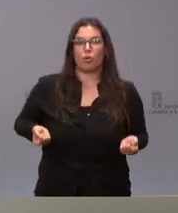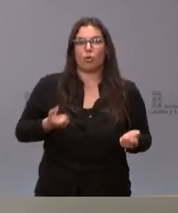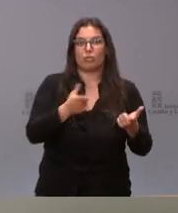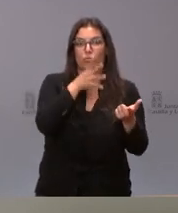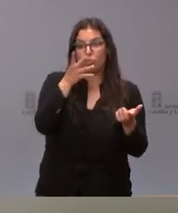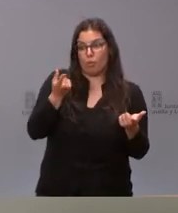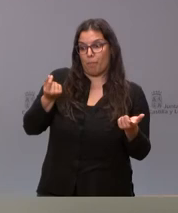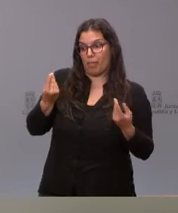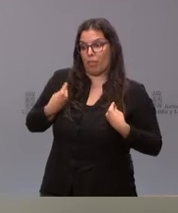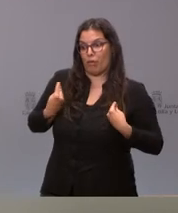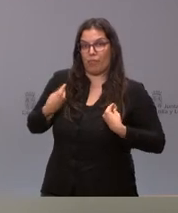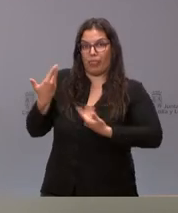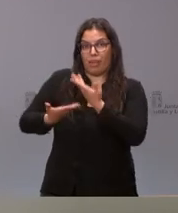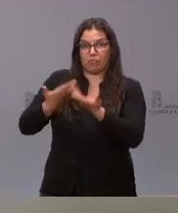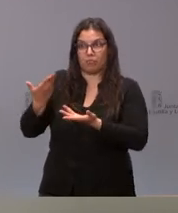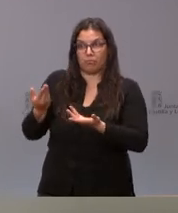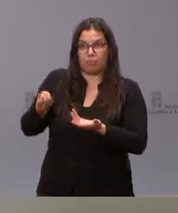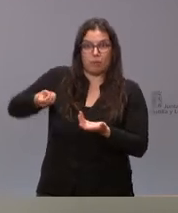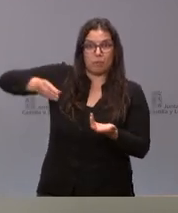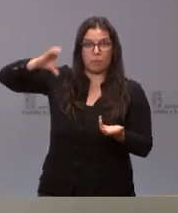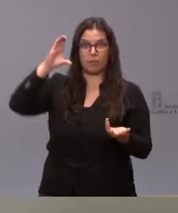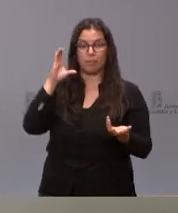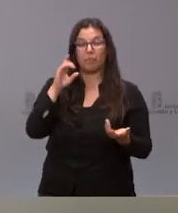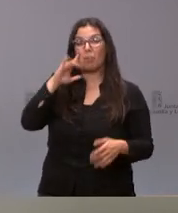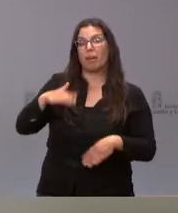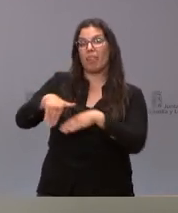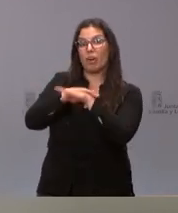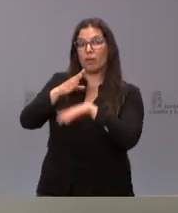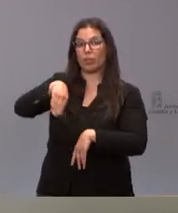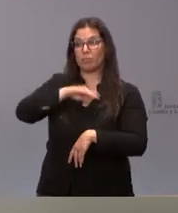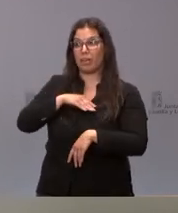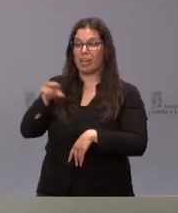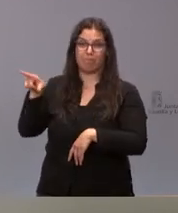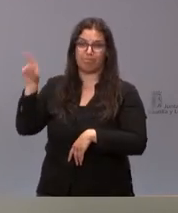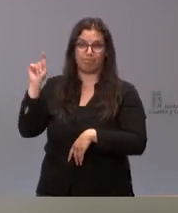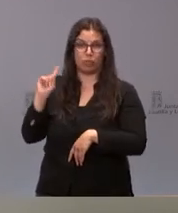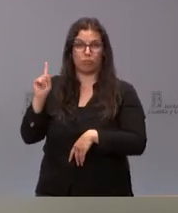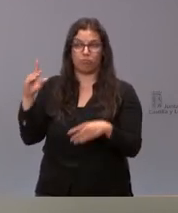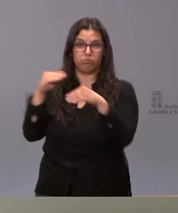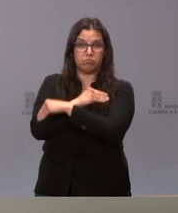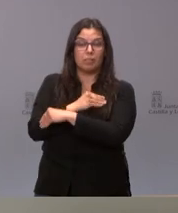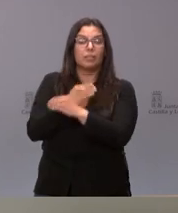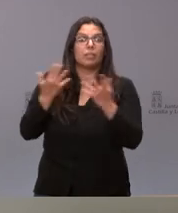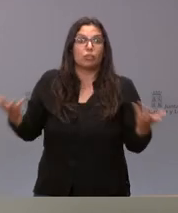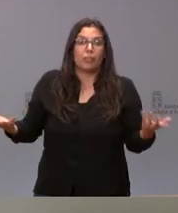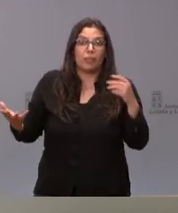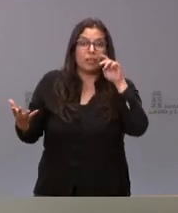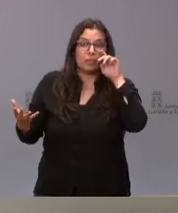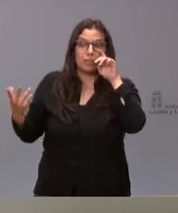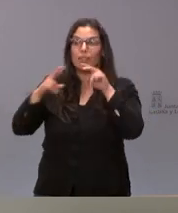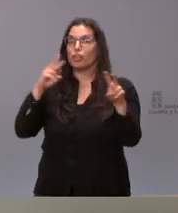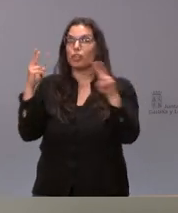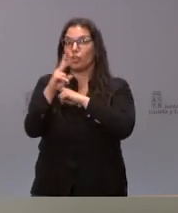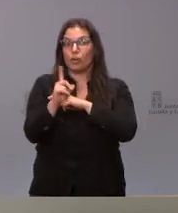incremento de los precios no parece que el gobierno quiera tomar esta decisión y por tanto deja sin esa respuesta